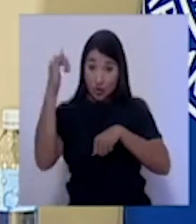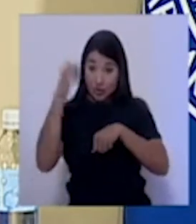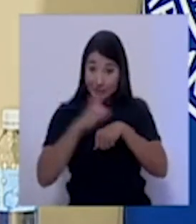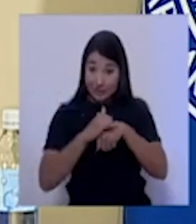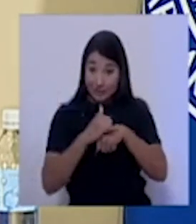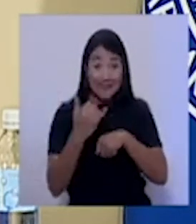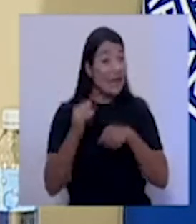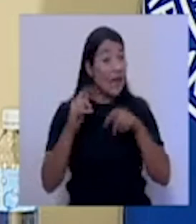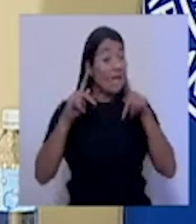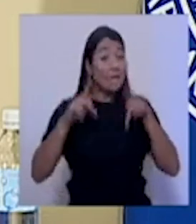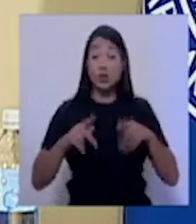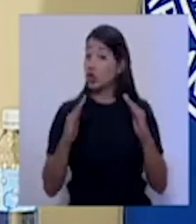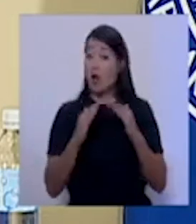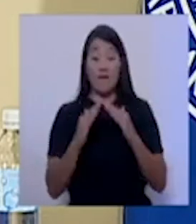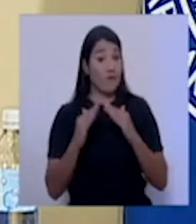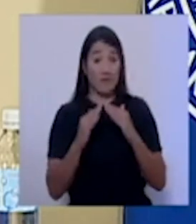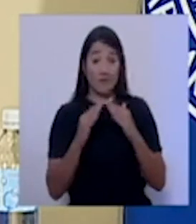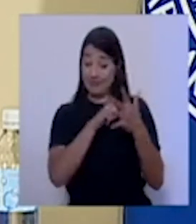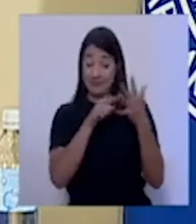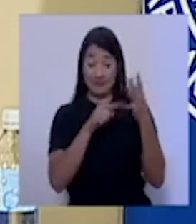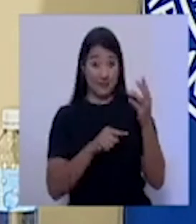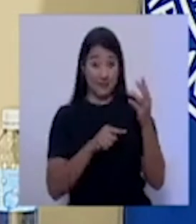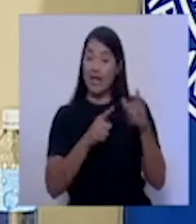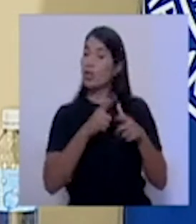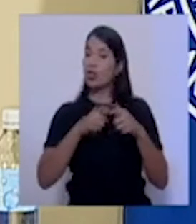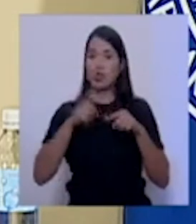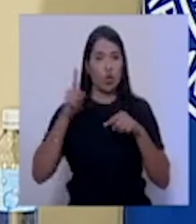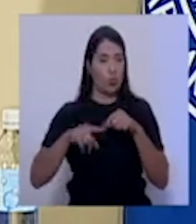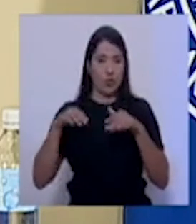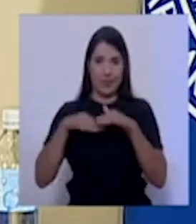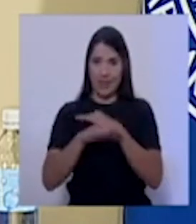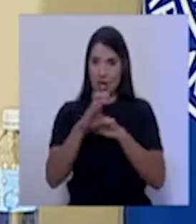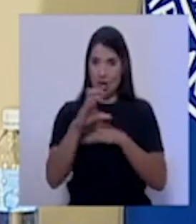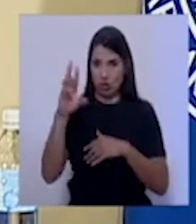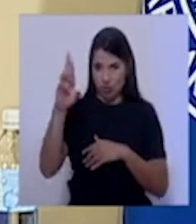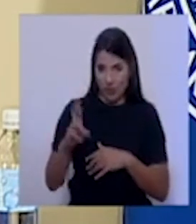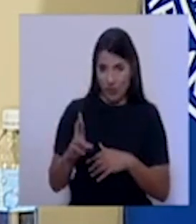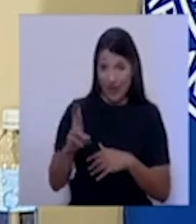ingresar a nuestro país. Repito que la licencia de conducir, en el caso de los Estados Unidos,